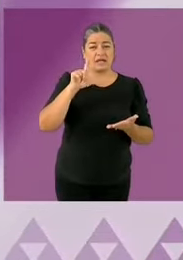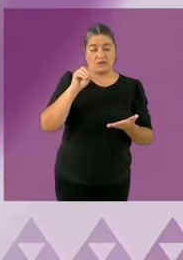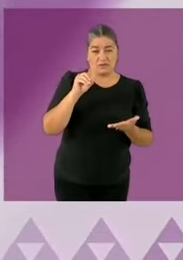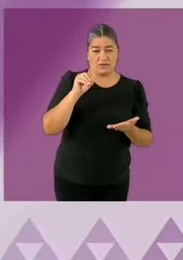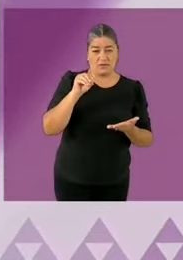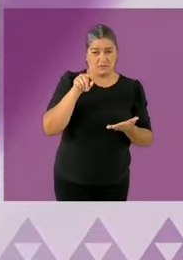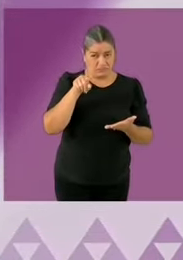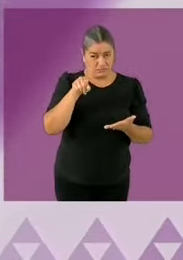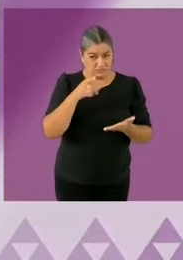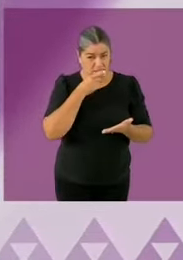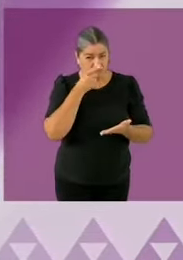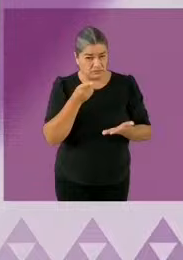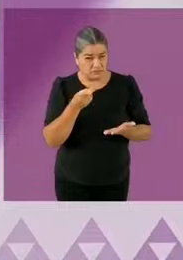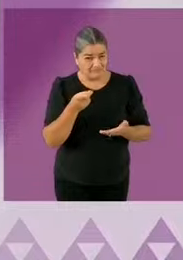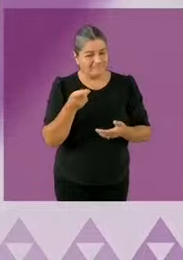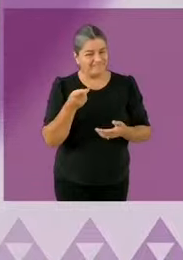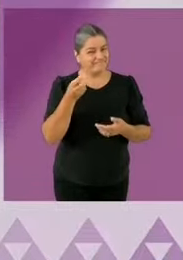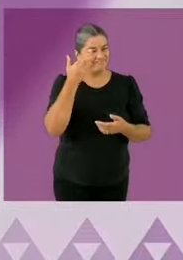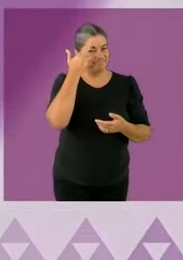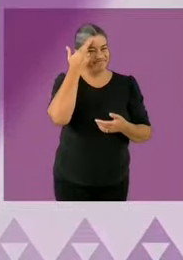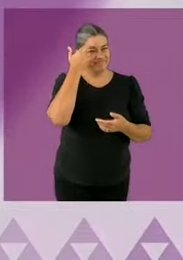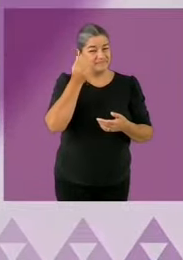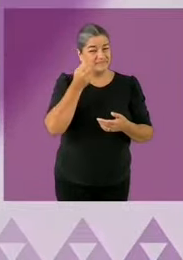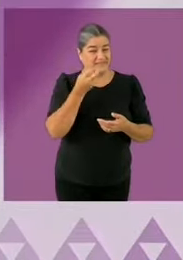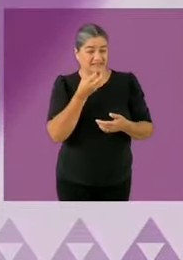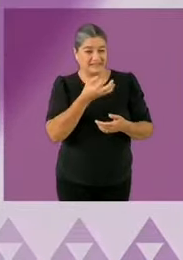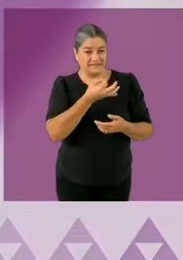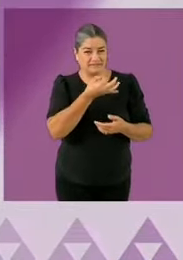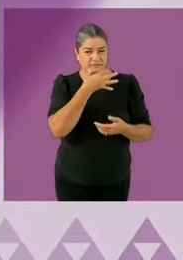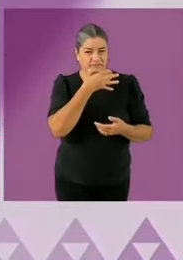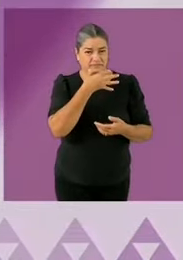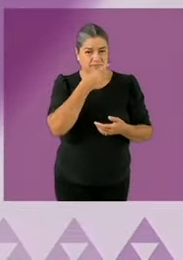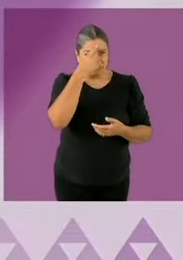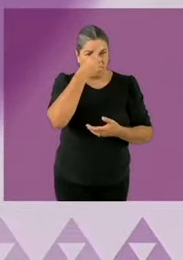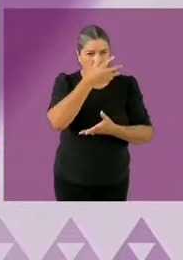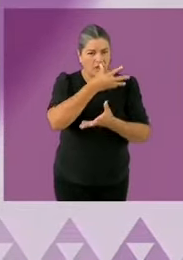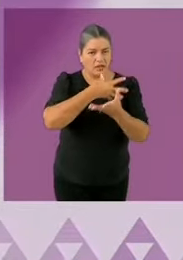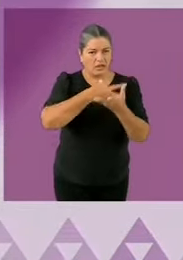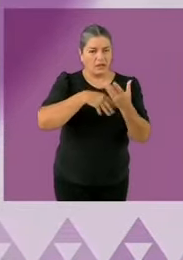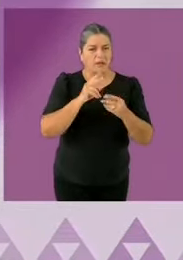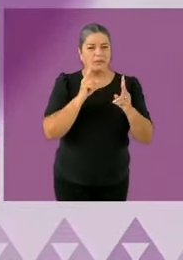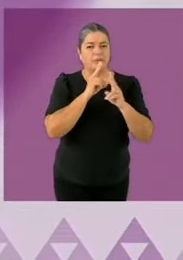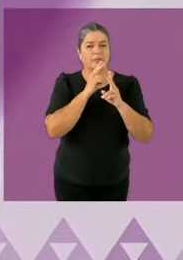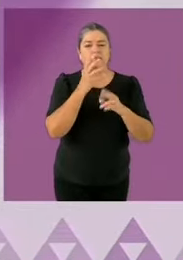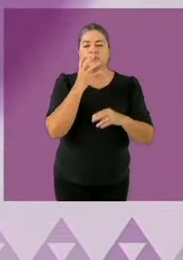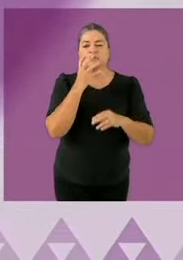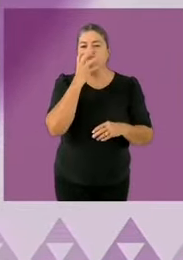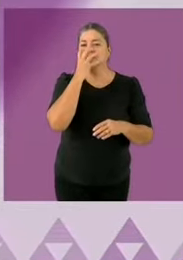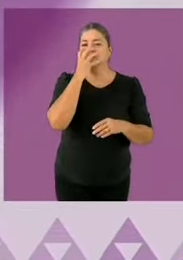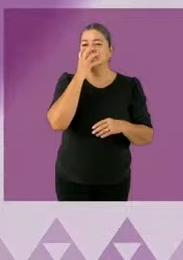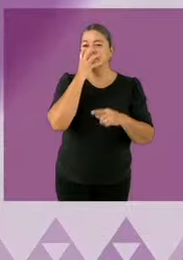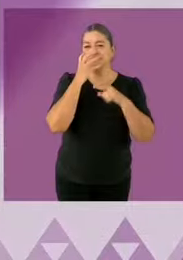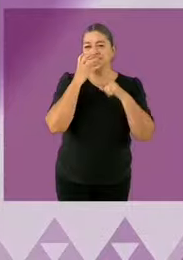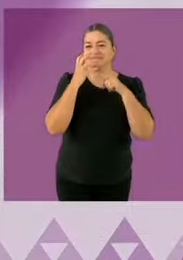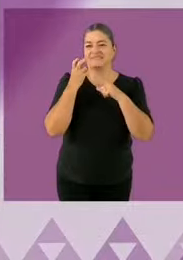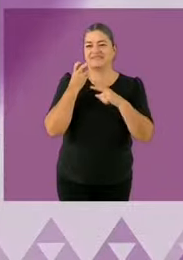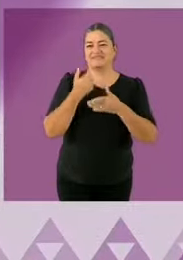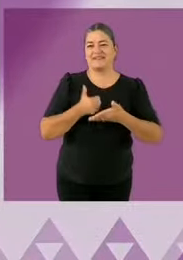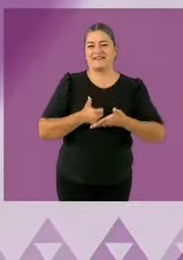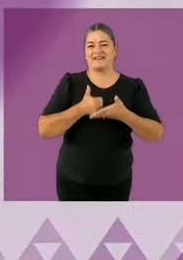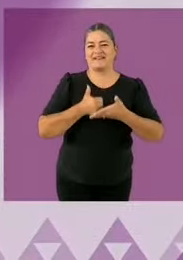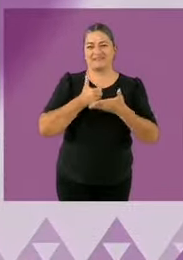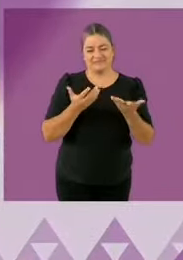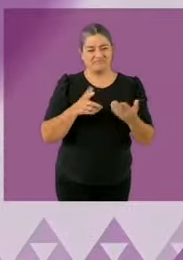poner los respiradores. Y por otro lado es falso que no haya transparencia y ahora te lo voy a demostrar. Adelante, candidata Xochitl Galvez.